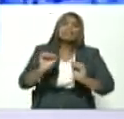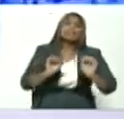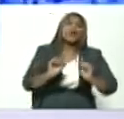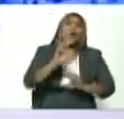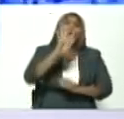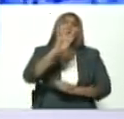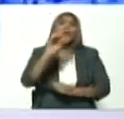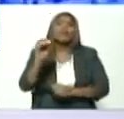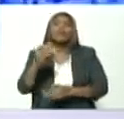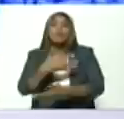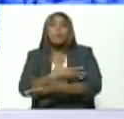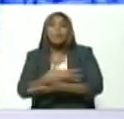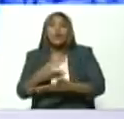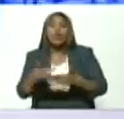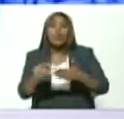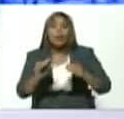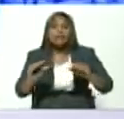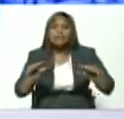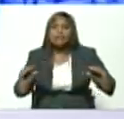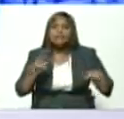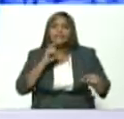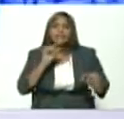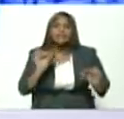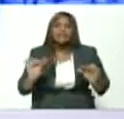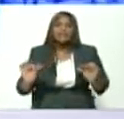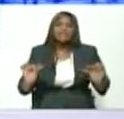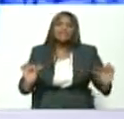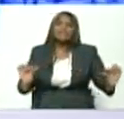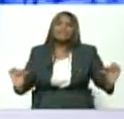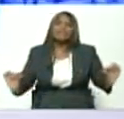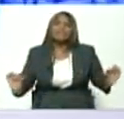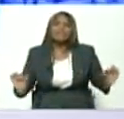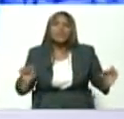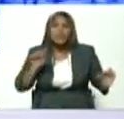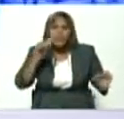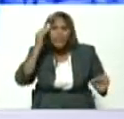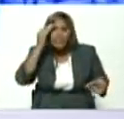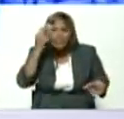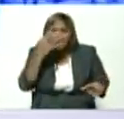millones de dólares ustedes pueden escuchar esto